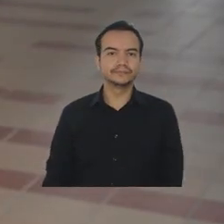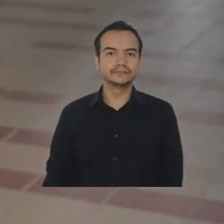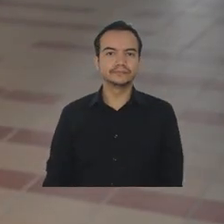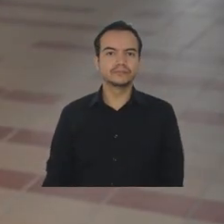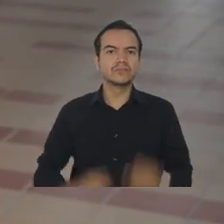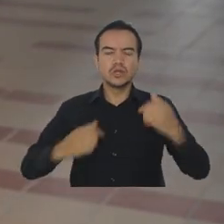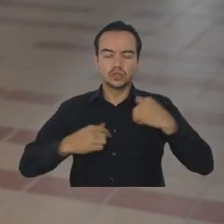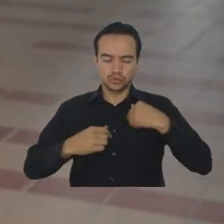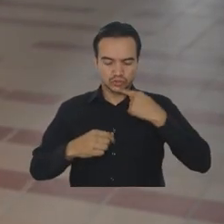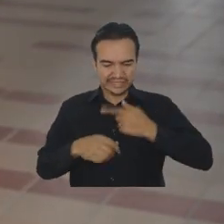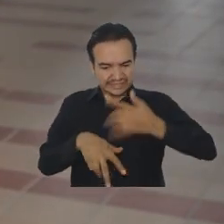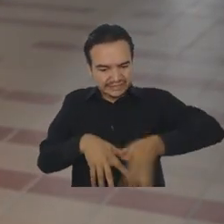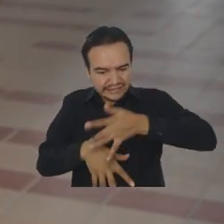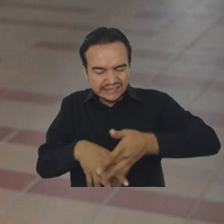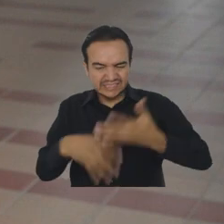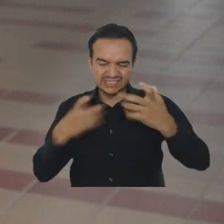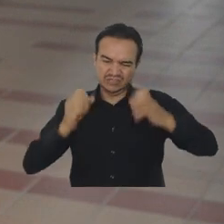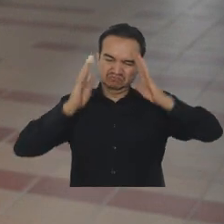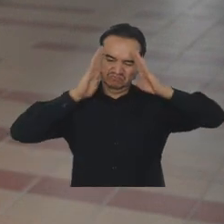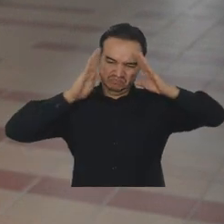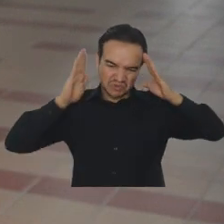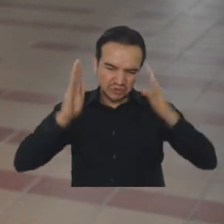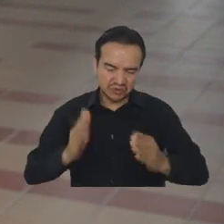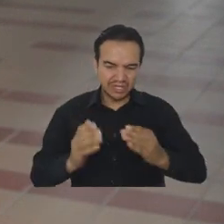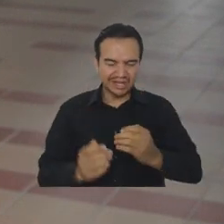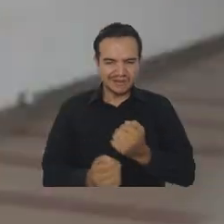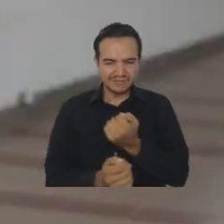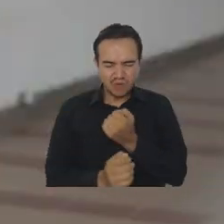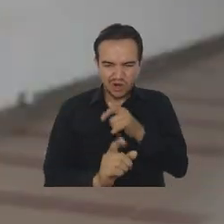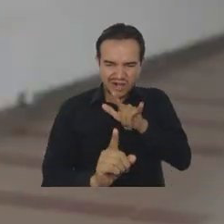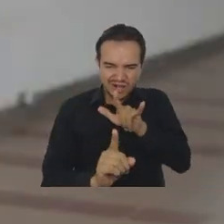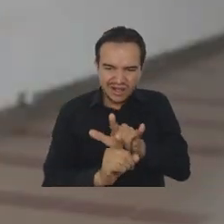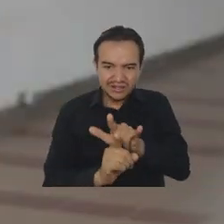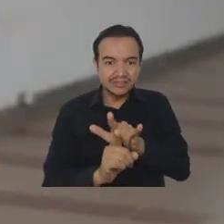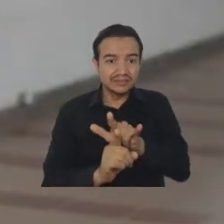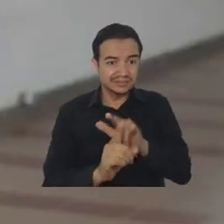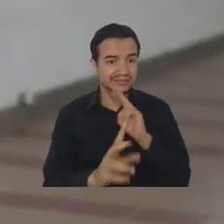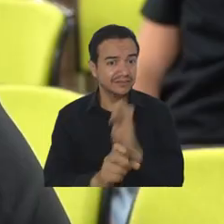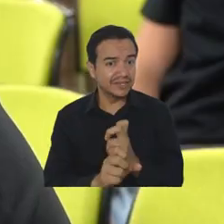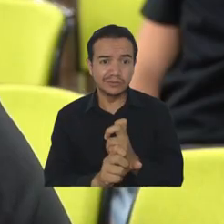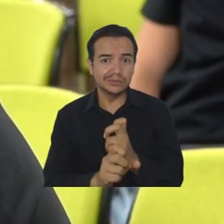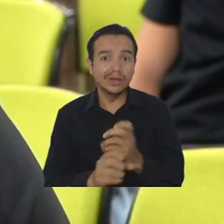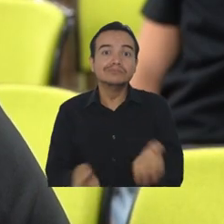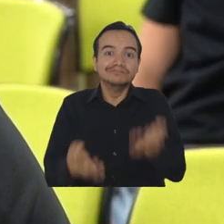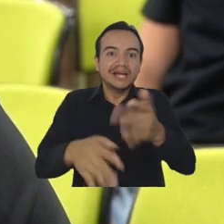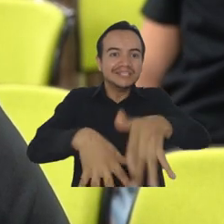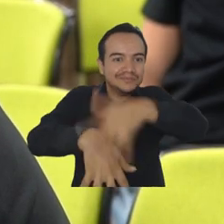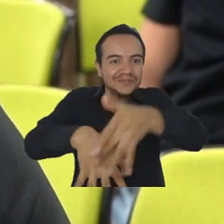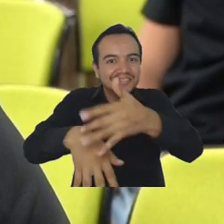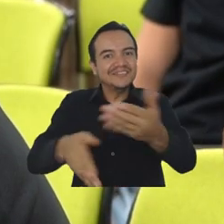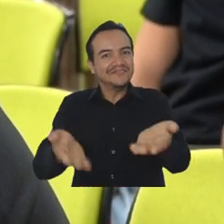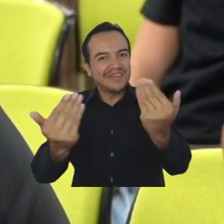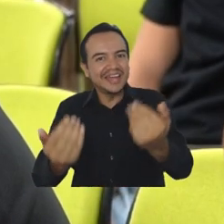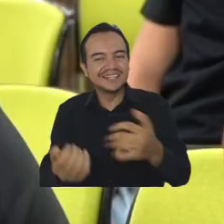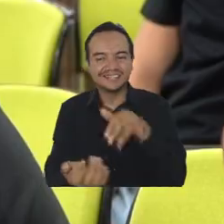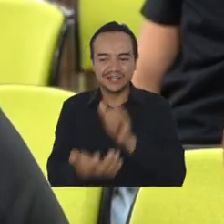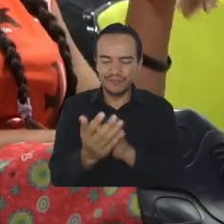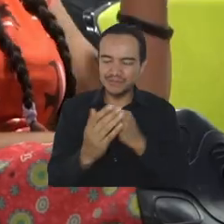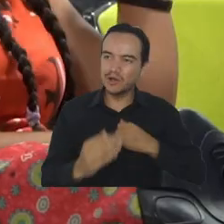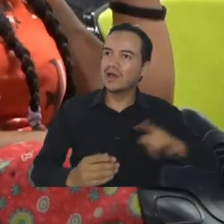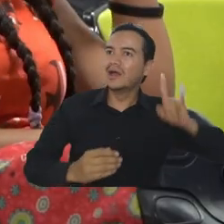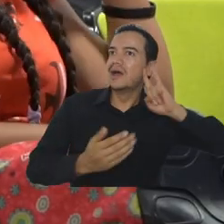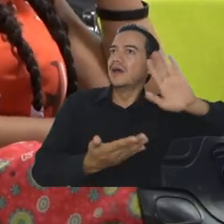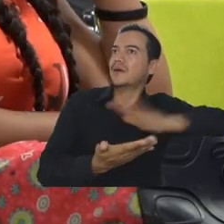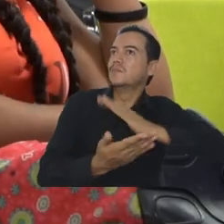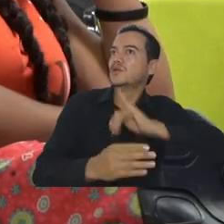dedica, cuando uno le mete motivación, cuando uno le mete amor, no resulta ser tan difícil. Motívense, busquen cursos, escuchen